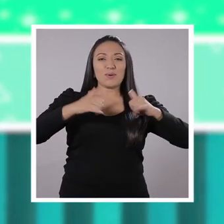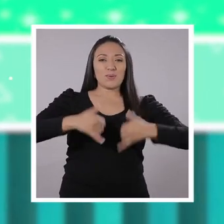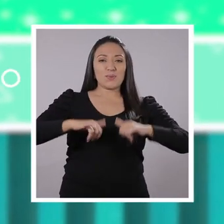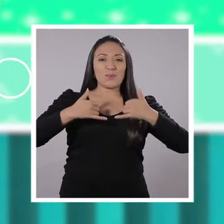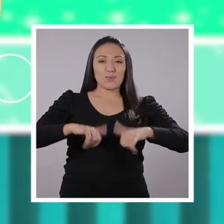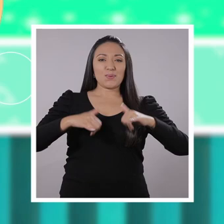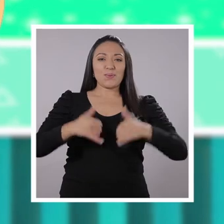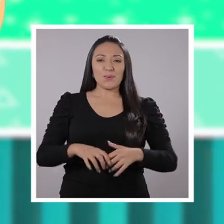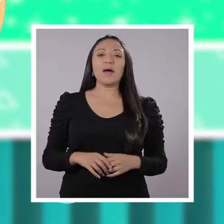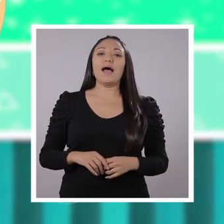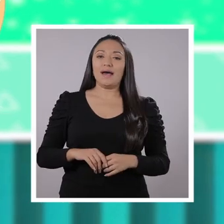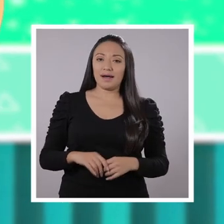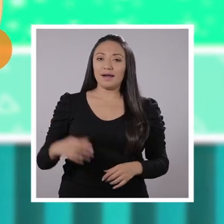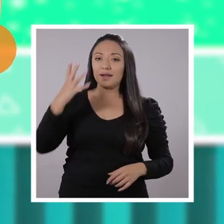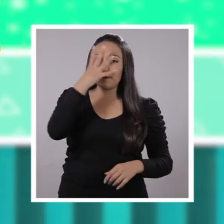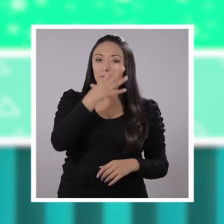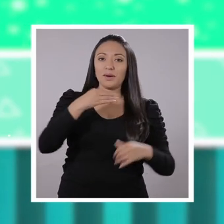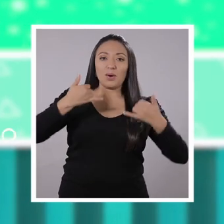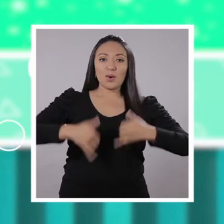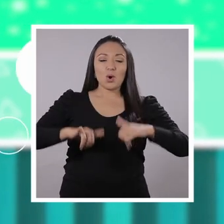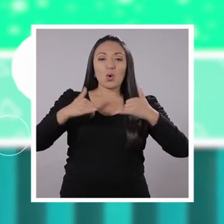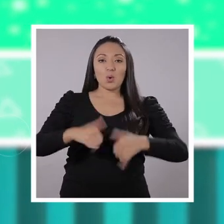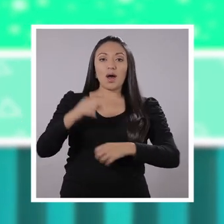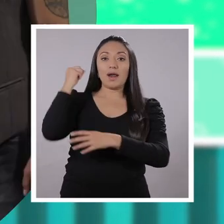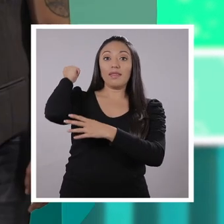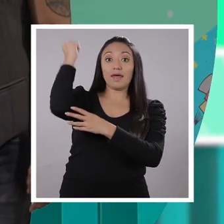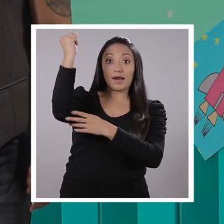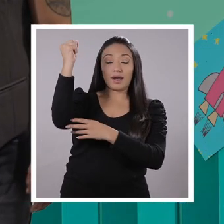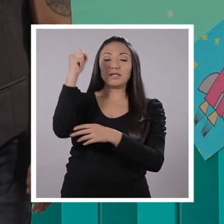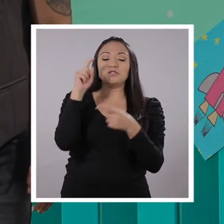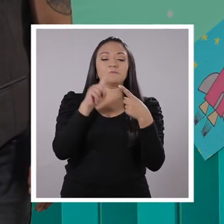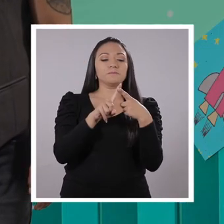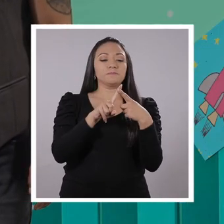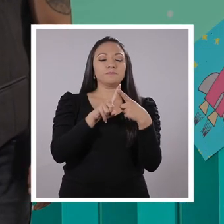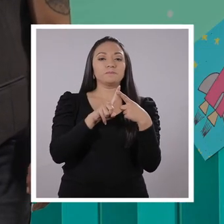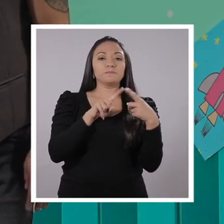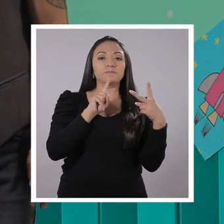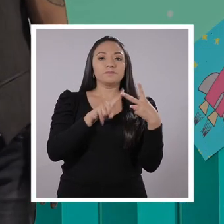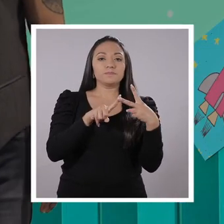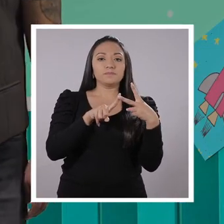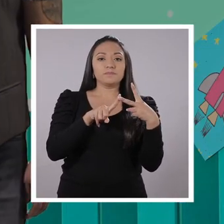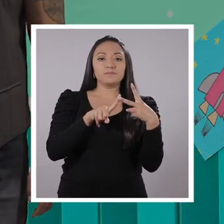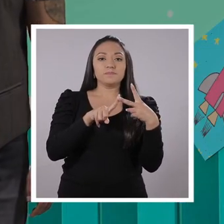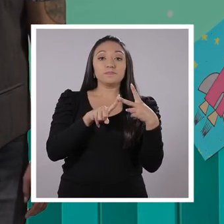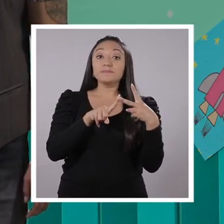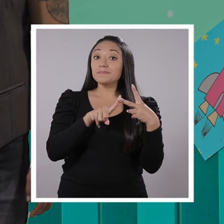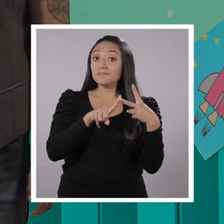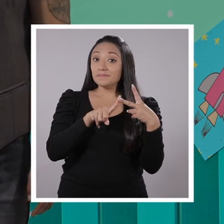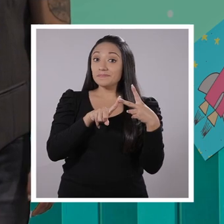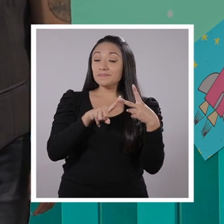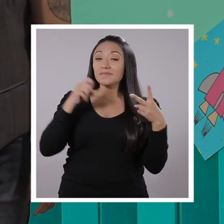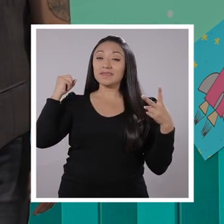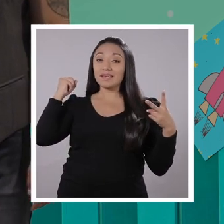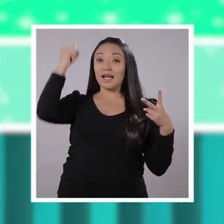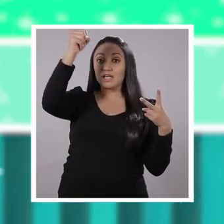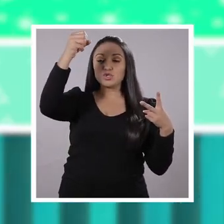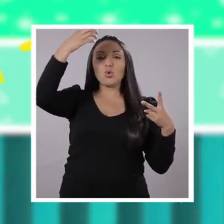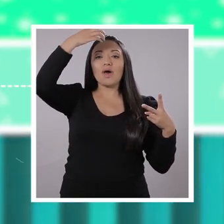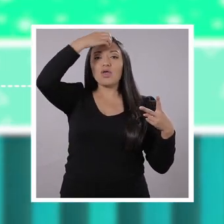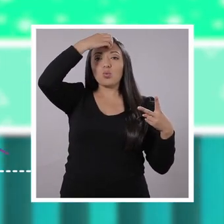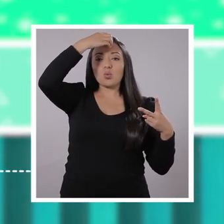¡Uy, un hermoso derecho! Ahora tenemos el derecho a la... educación.